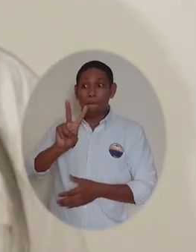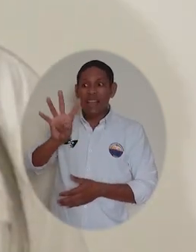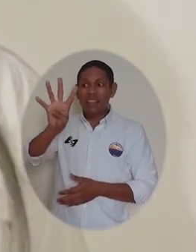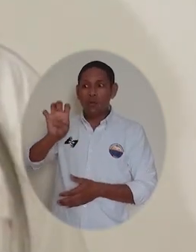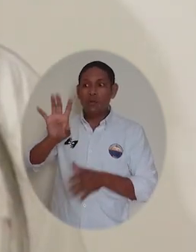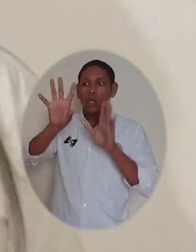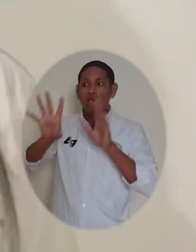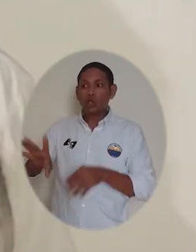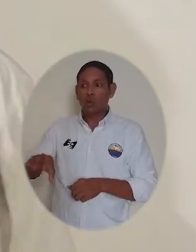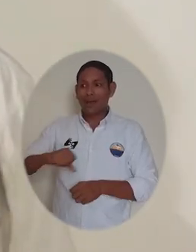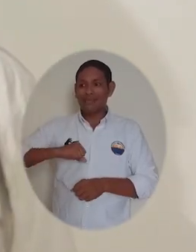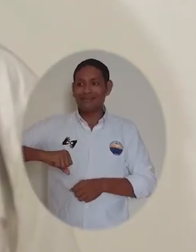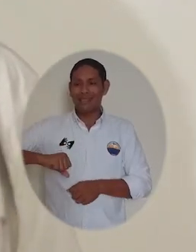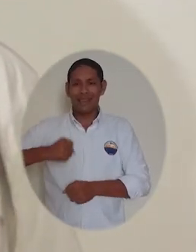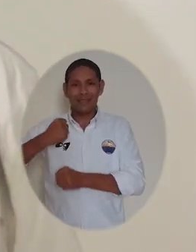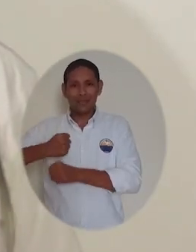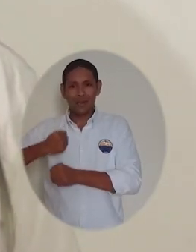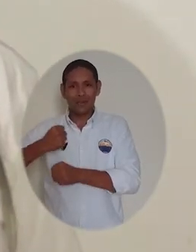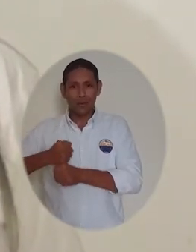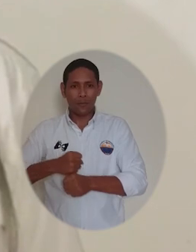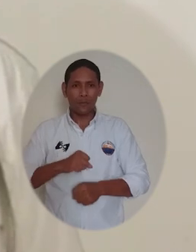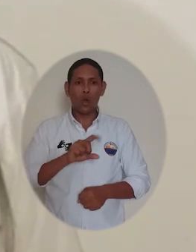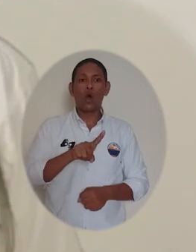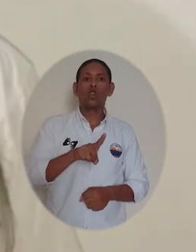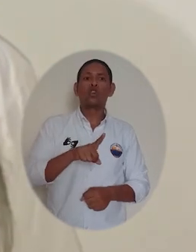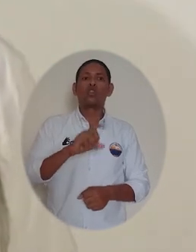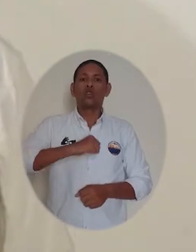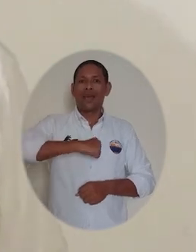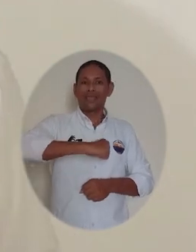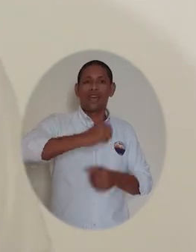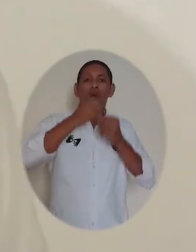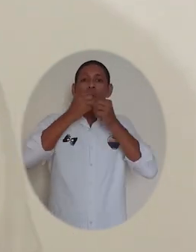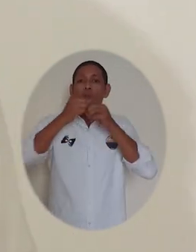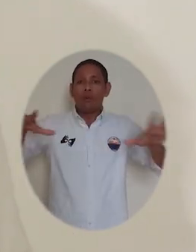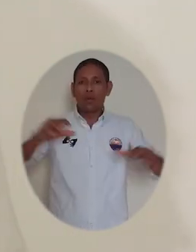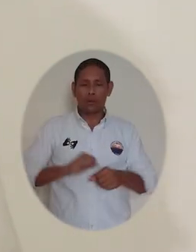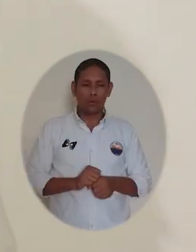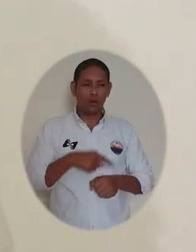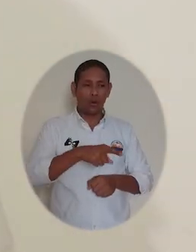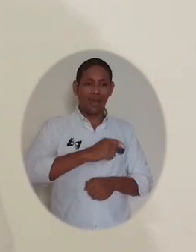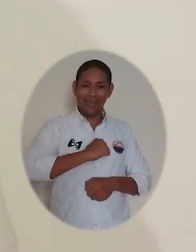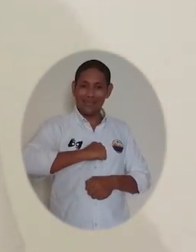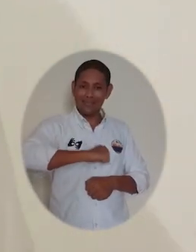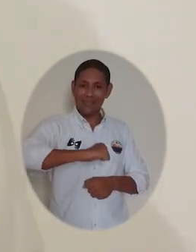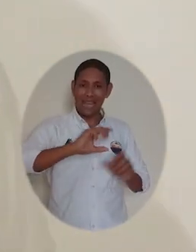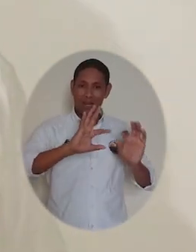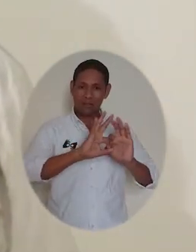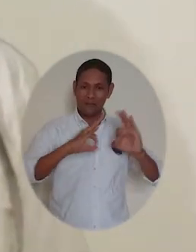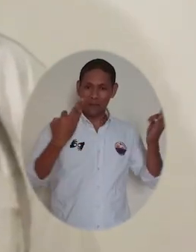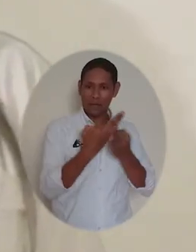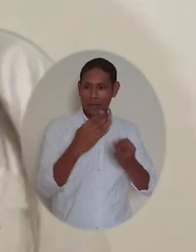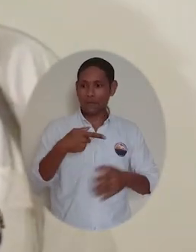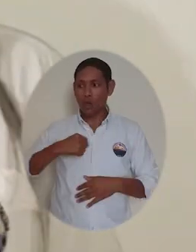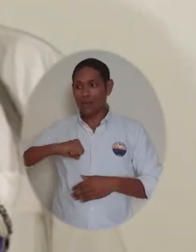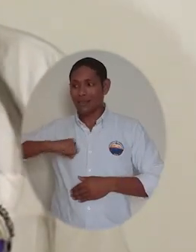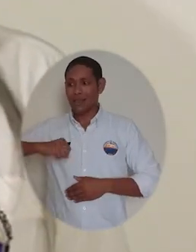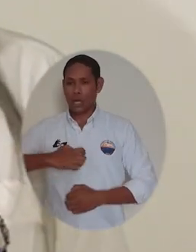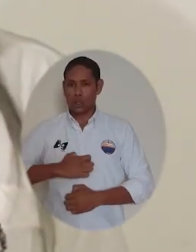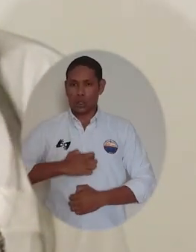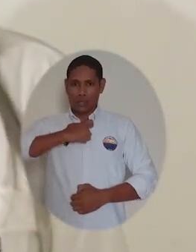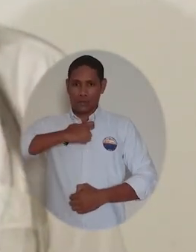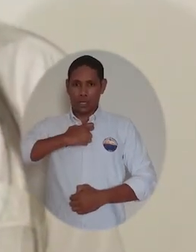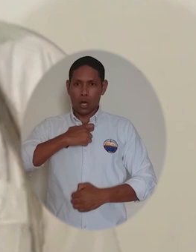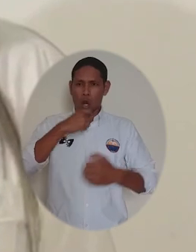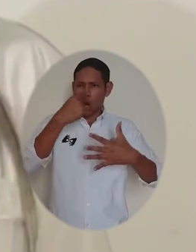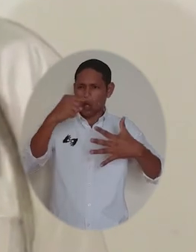62 consultas, 29 corresponden al área de Derecho Laboral, 24 al área de Derecho Público, 4 al área de Derecho a Familia y